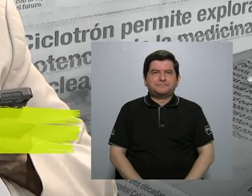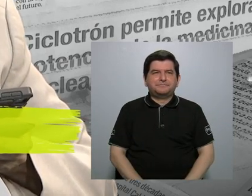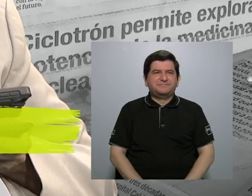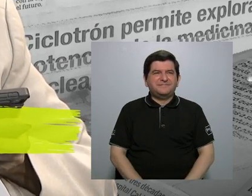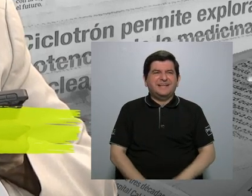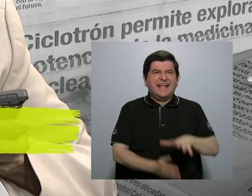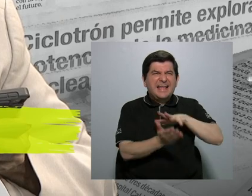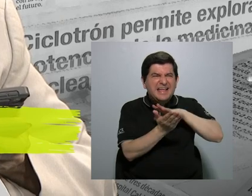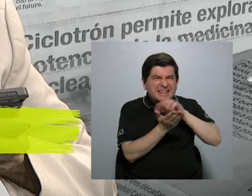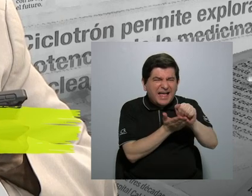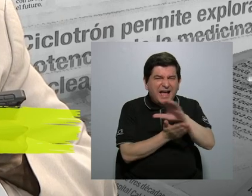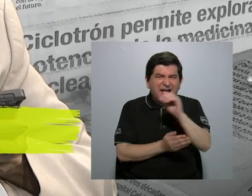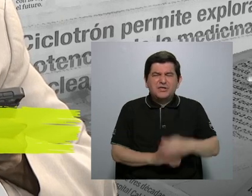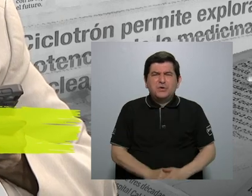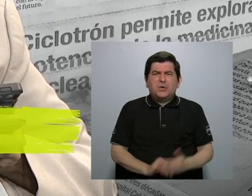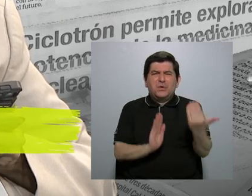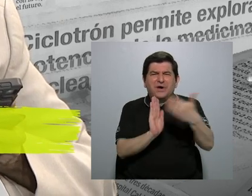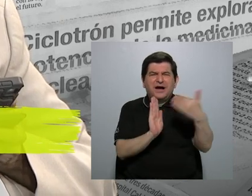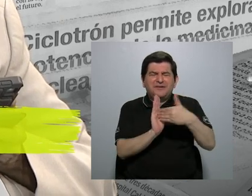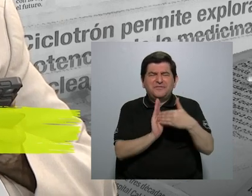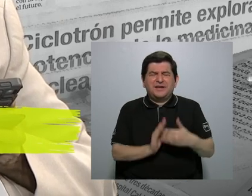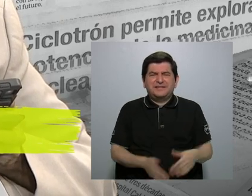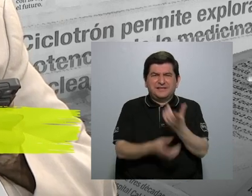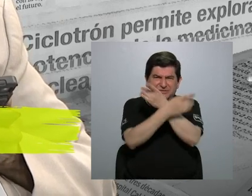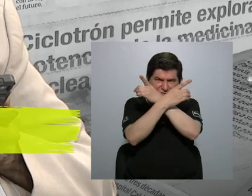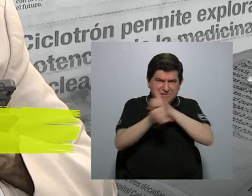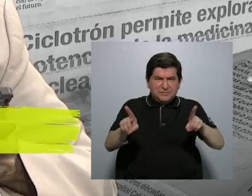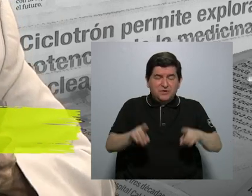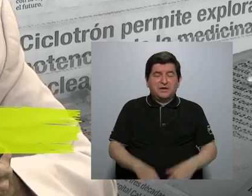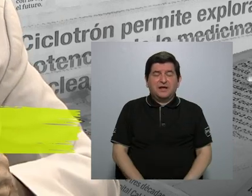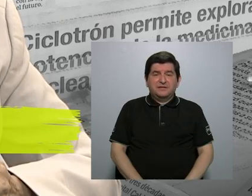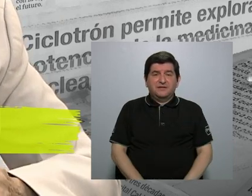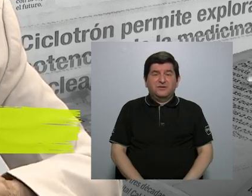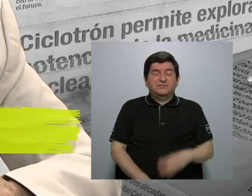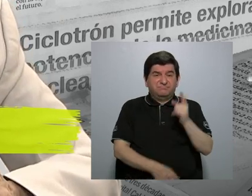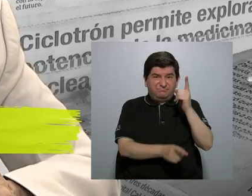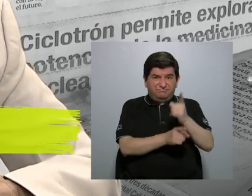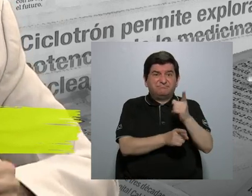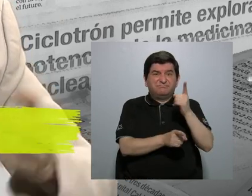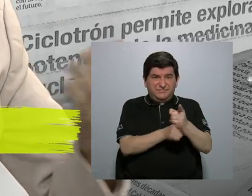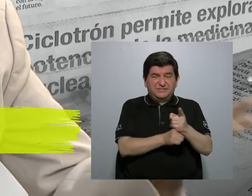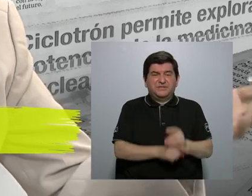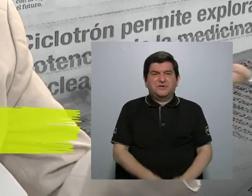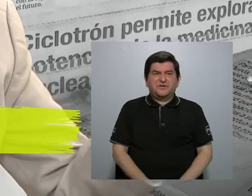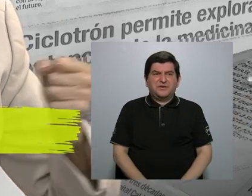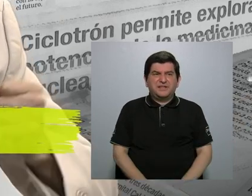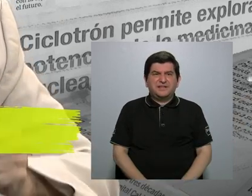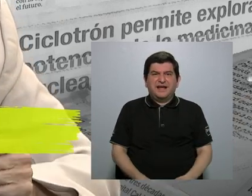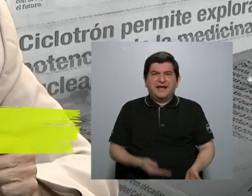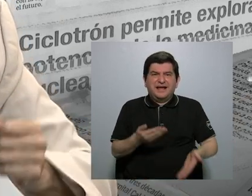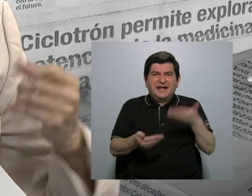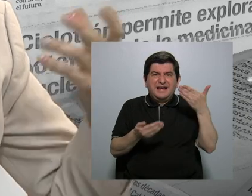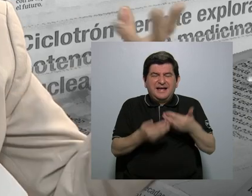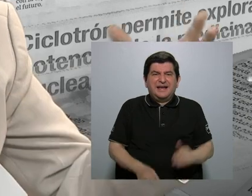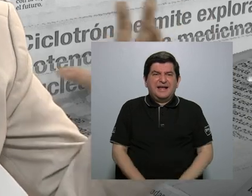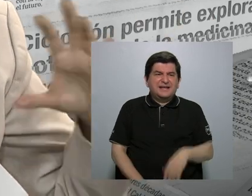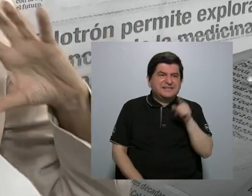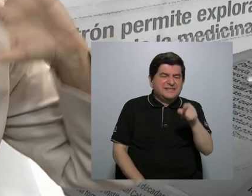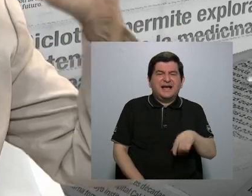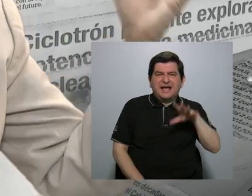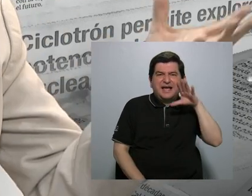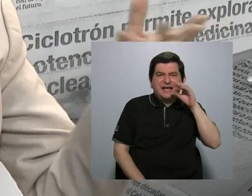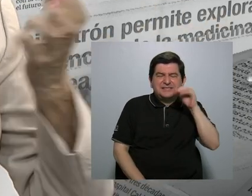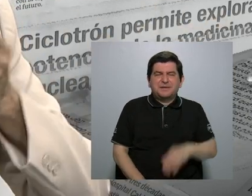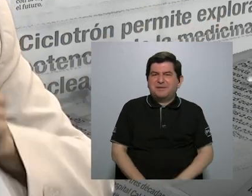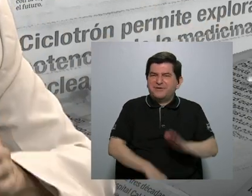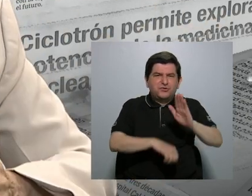daño o deterioro a la democracia si efectivamente, podría decir, casi se le castra a ese perro guardián, a